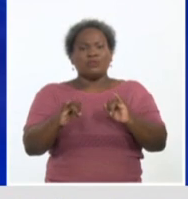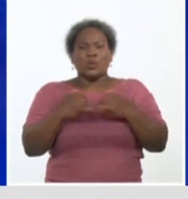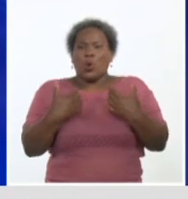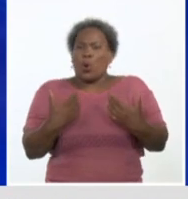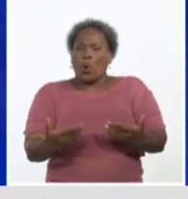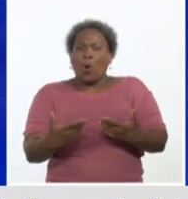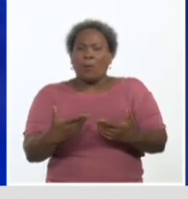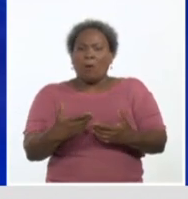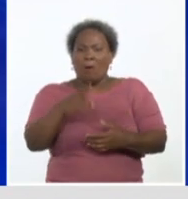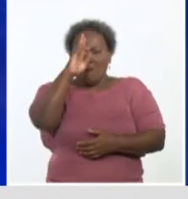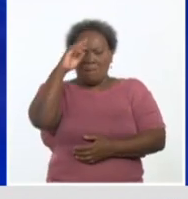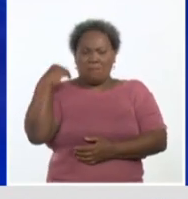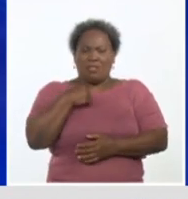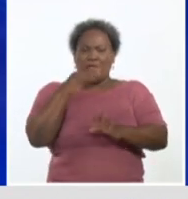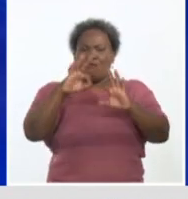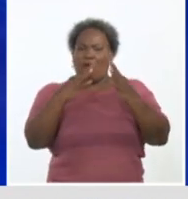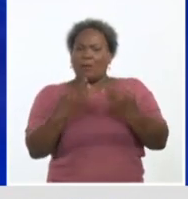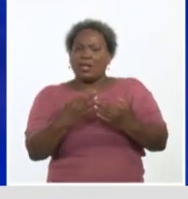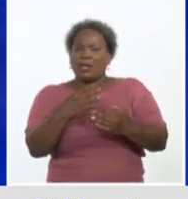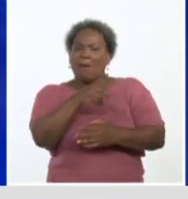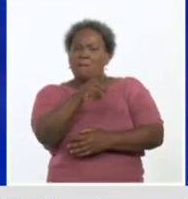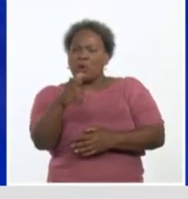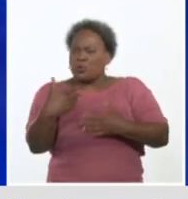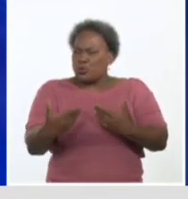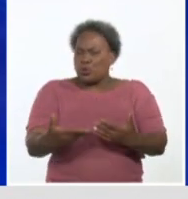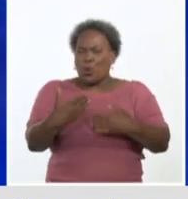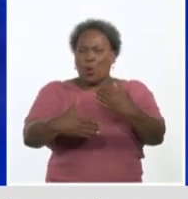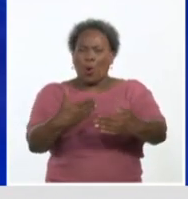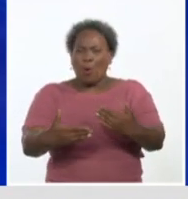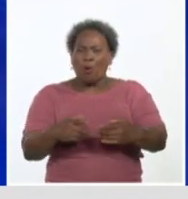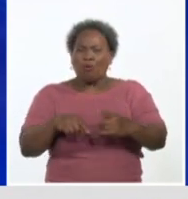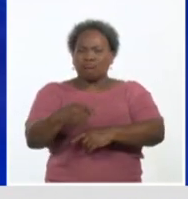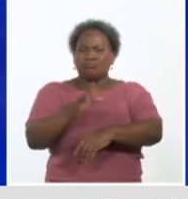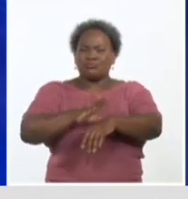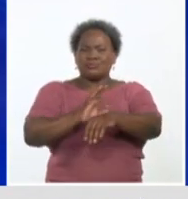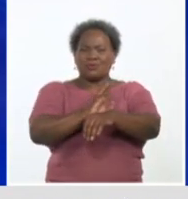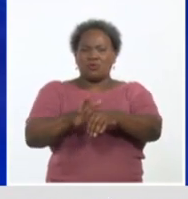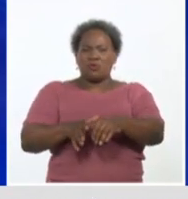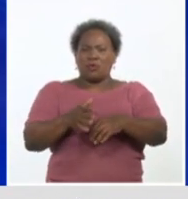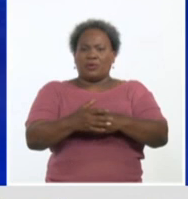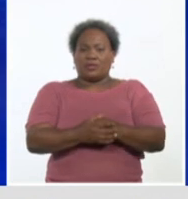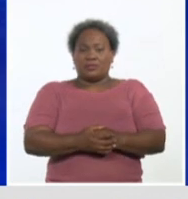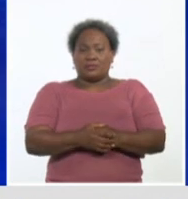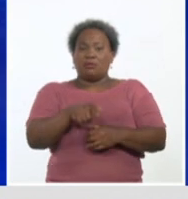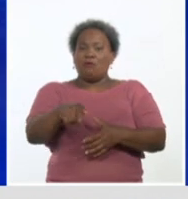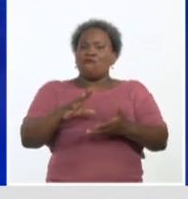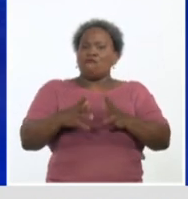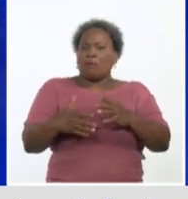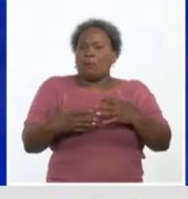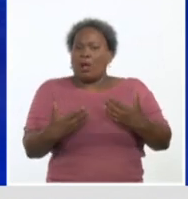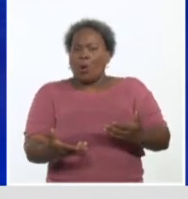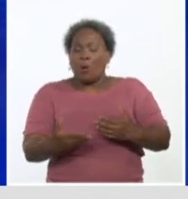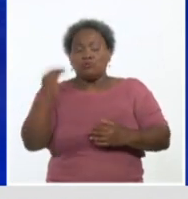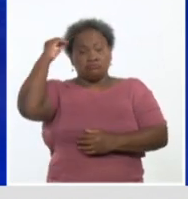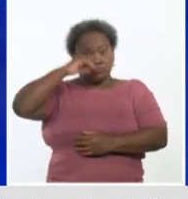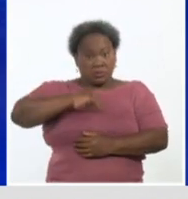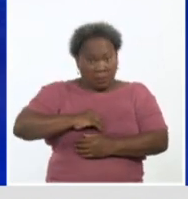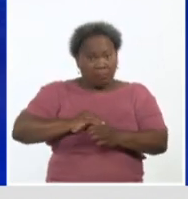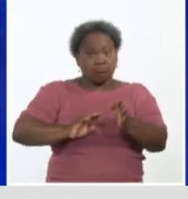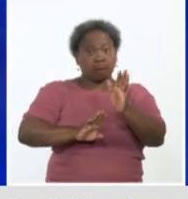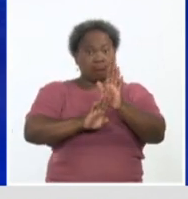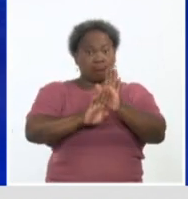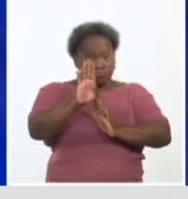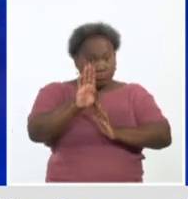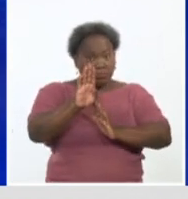de salud en cuanto a la vacunación masiva anti-COVID-19. Esta estrategia diseñada que sabemos que avanza, que tiene buen